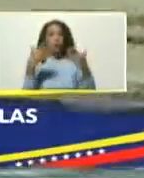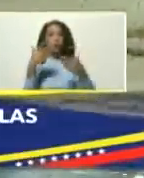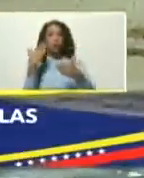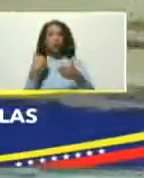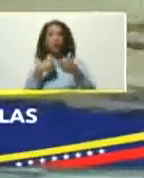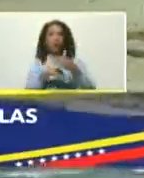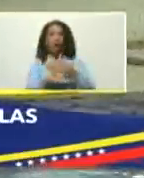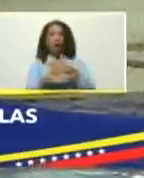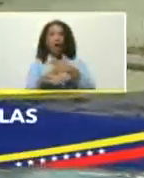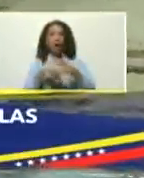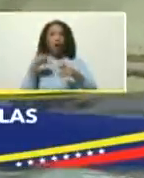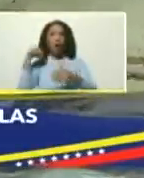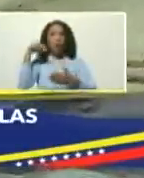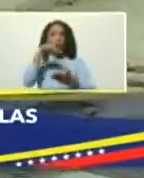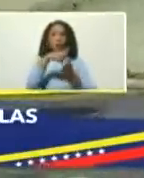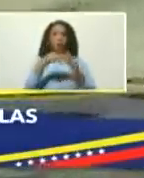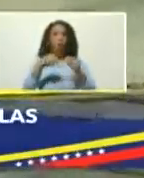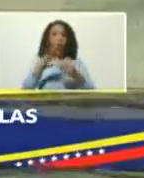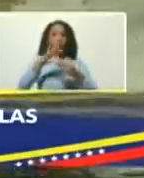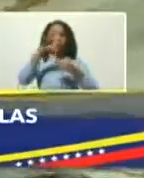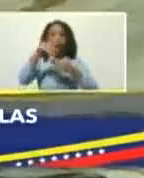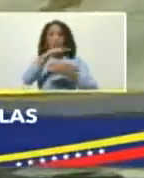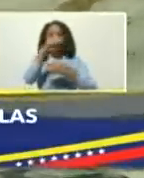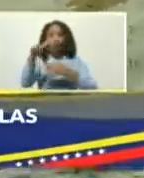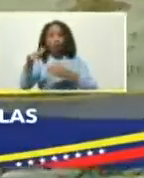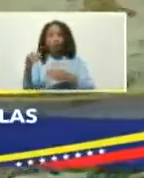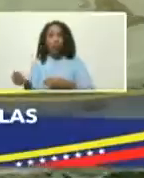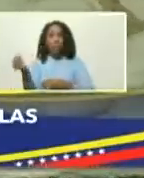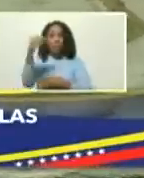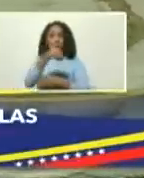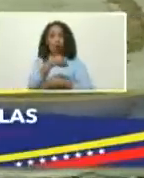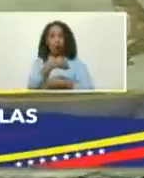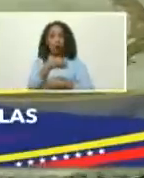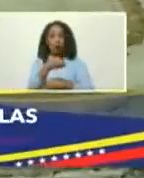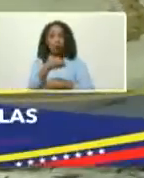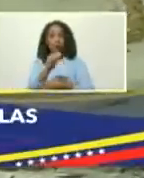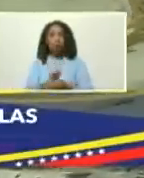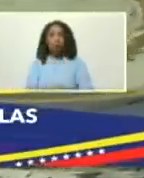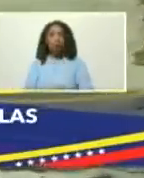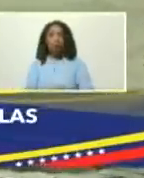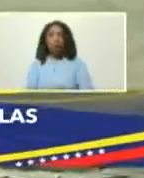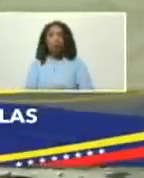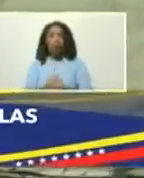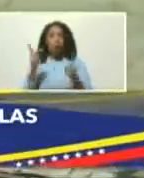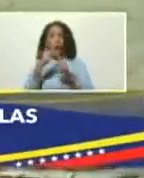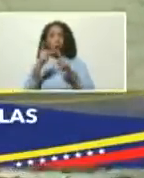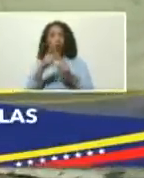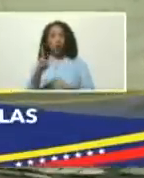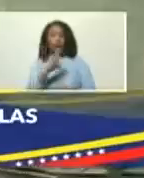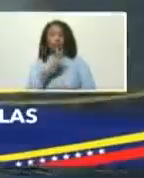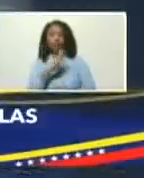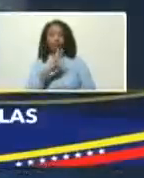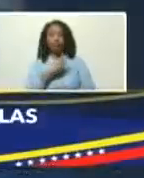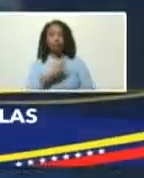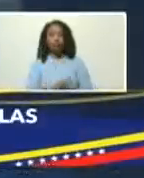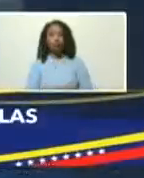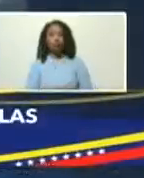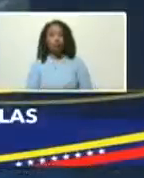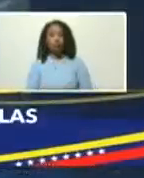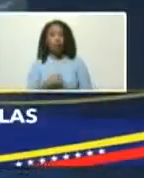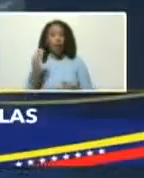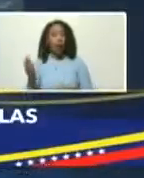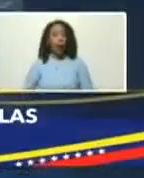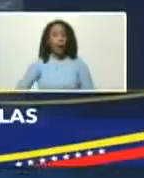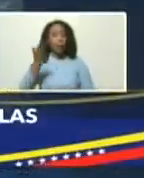a transitar por todo el Caribe y además de eso son hoteles de muy alto nivel es importante que este